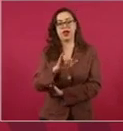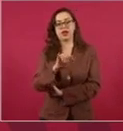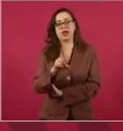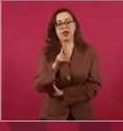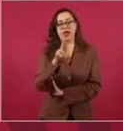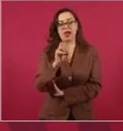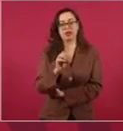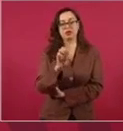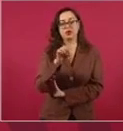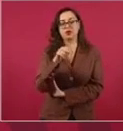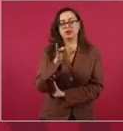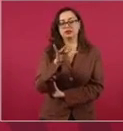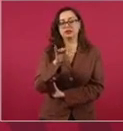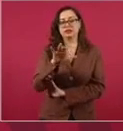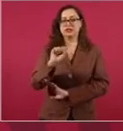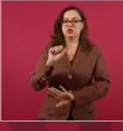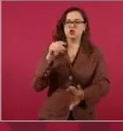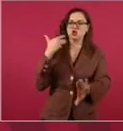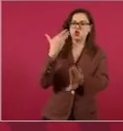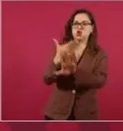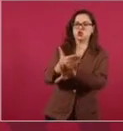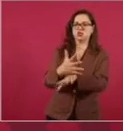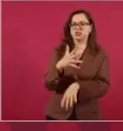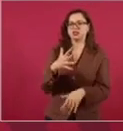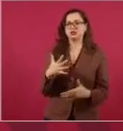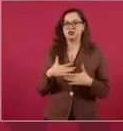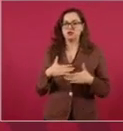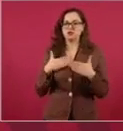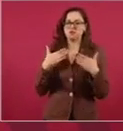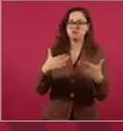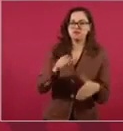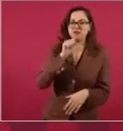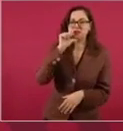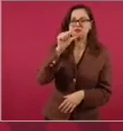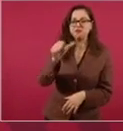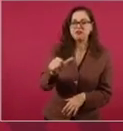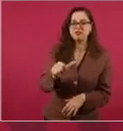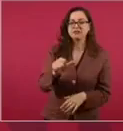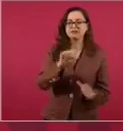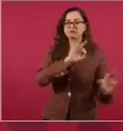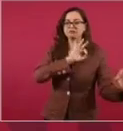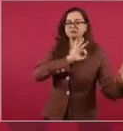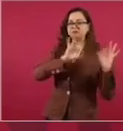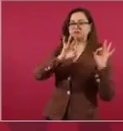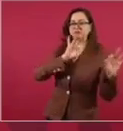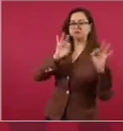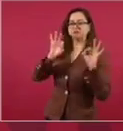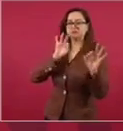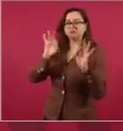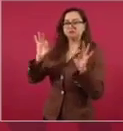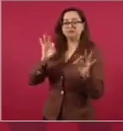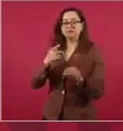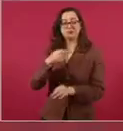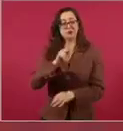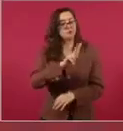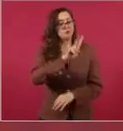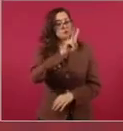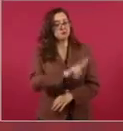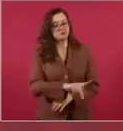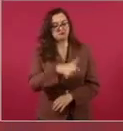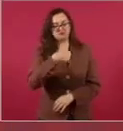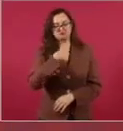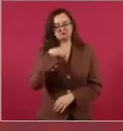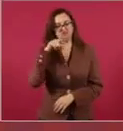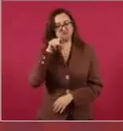para nosotros es un servidor público ejemplar, al que le tenemos toda la